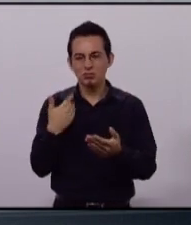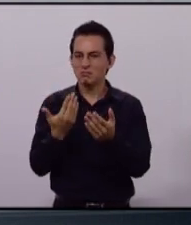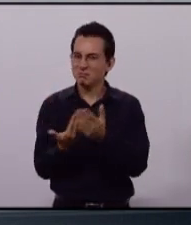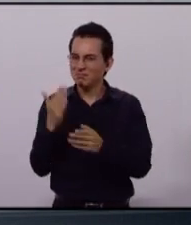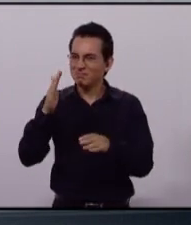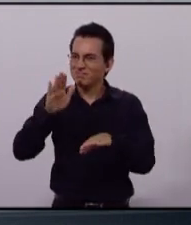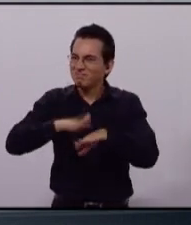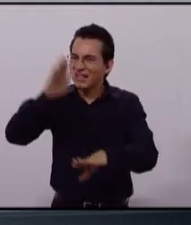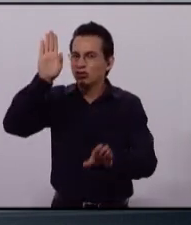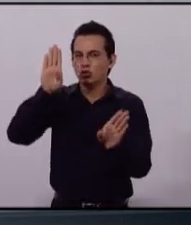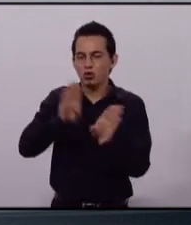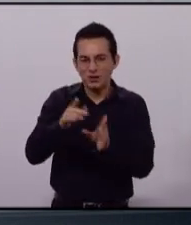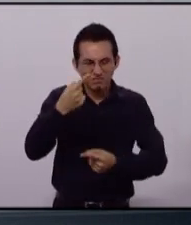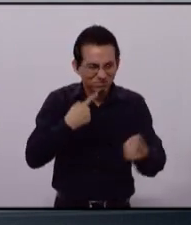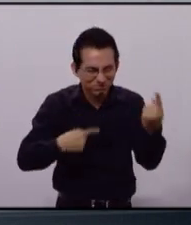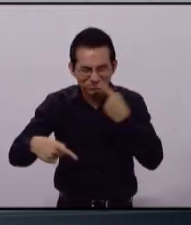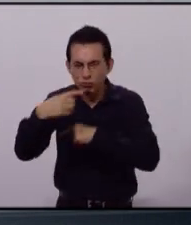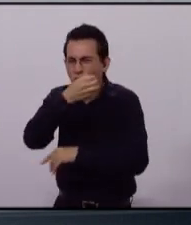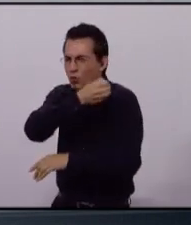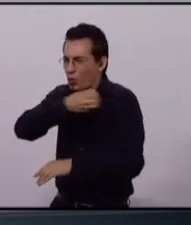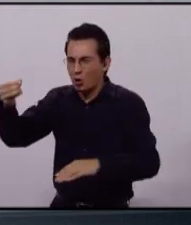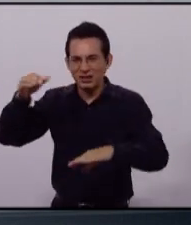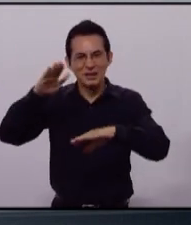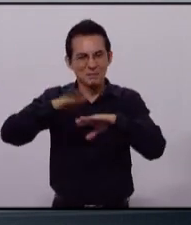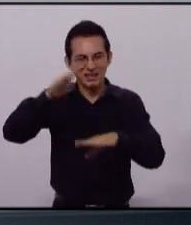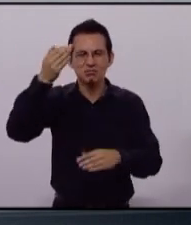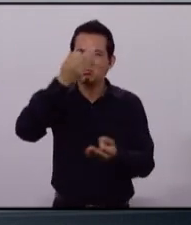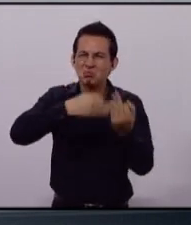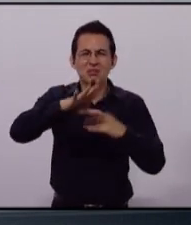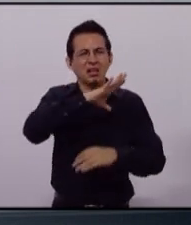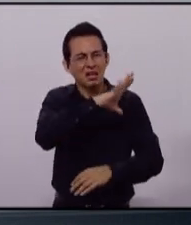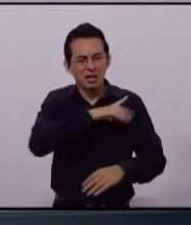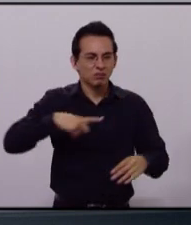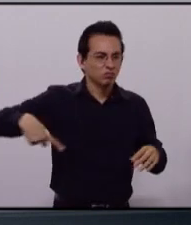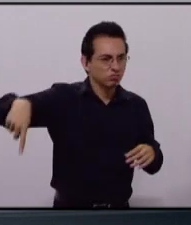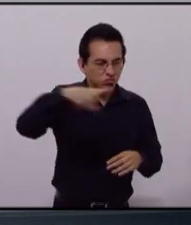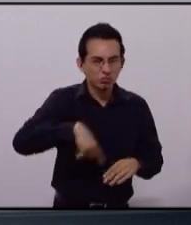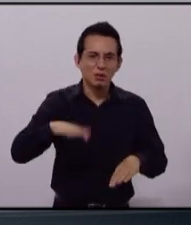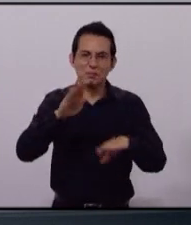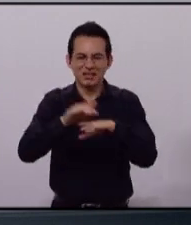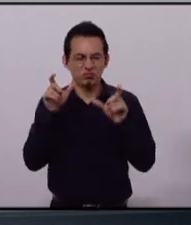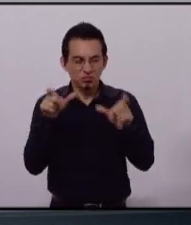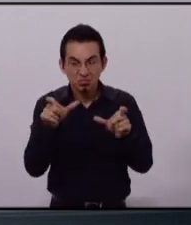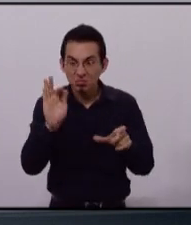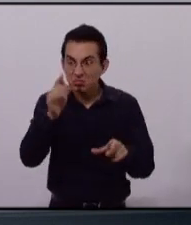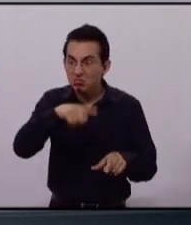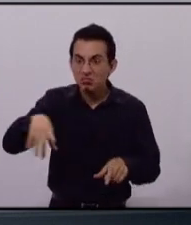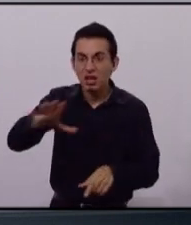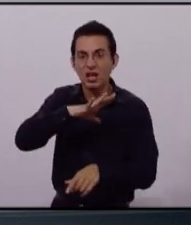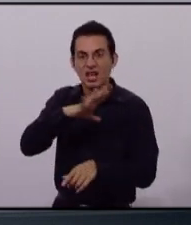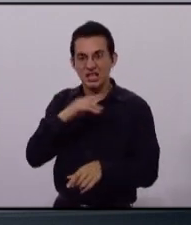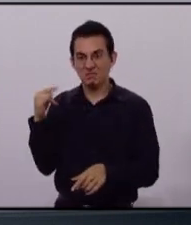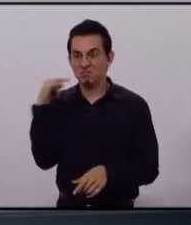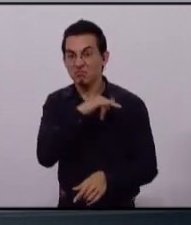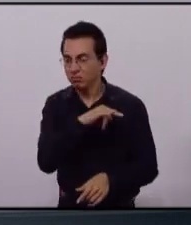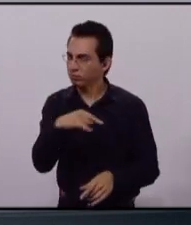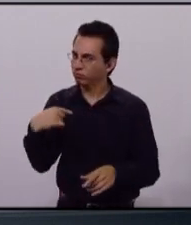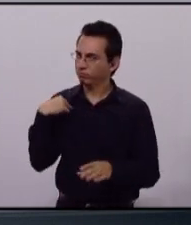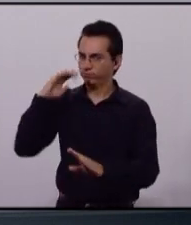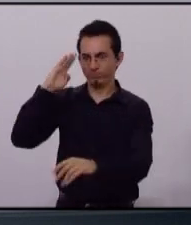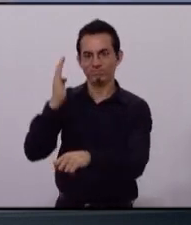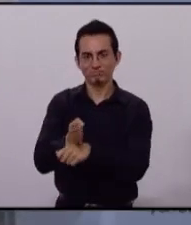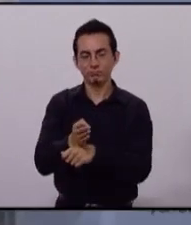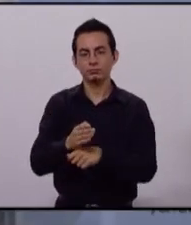autoridades estatales y federales, donde en todos momentos preveremos y castigaremos cualquier acto de corrupción.